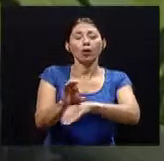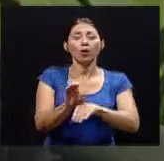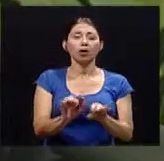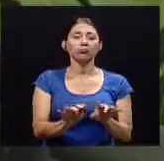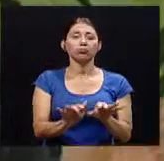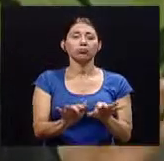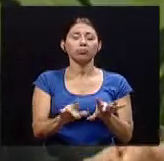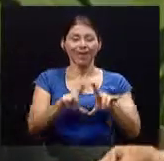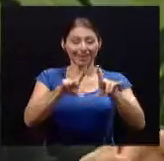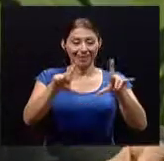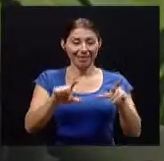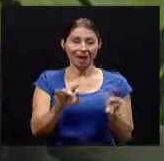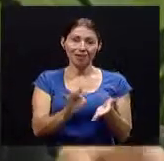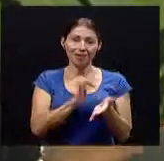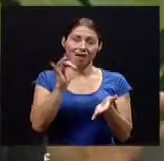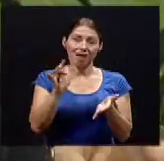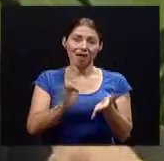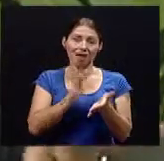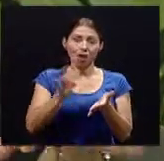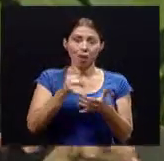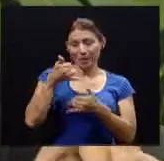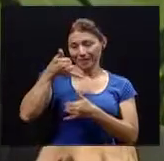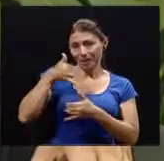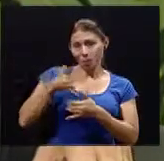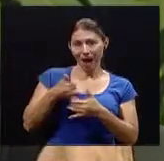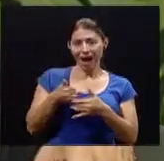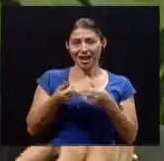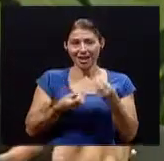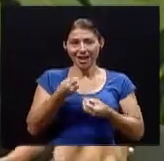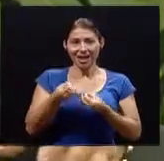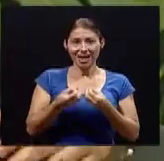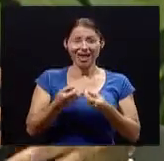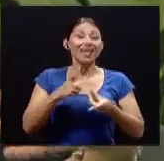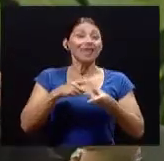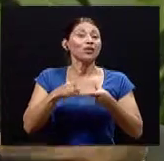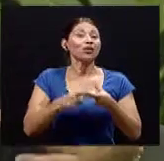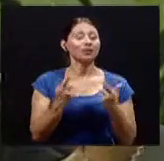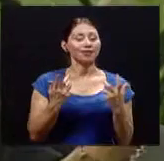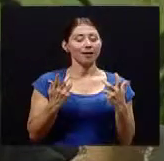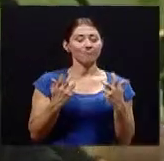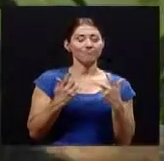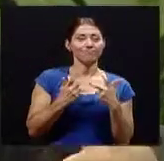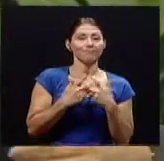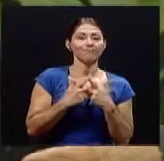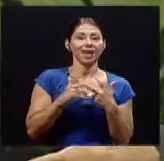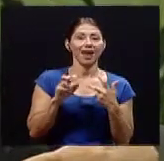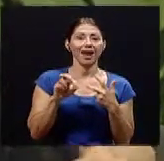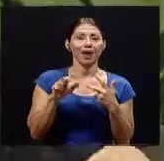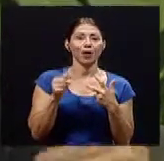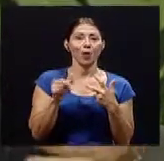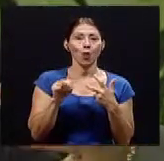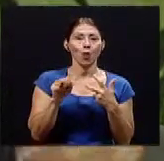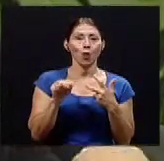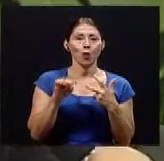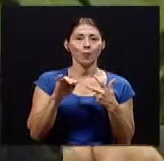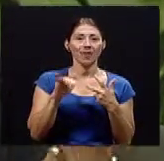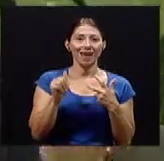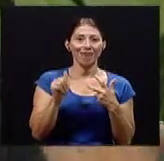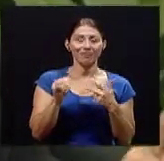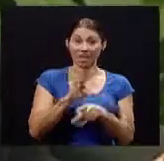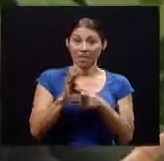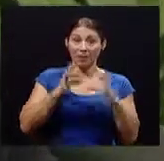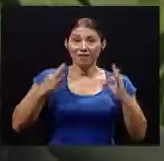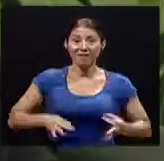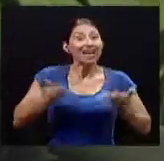ya existen padecimientos definidos y casi que nombrados a raíz de la tecnología por supuesto